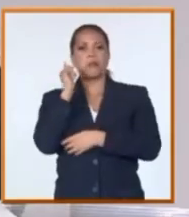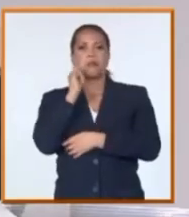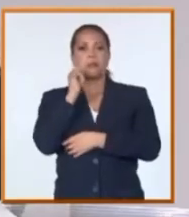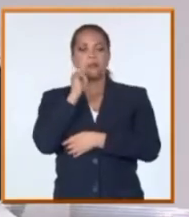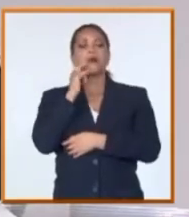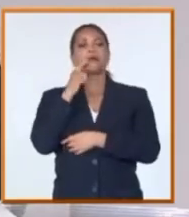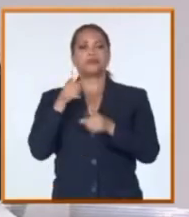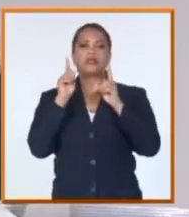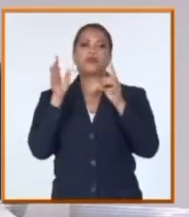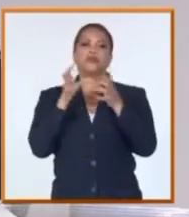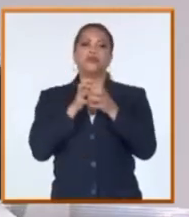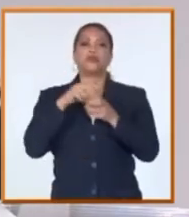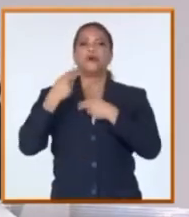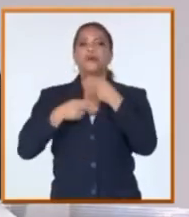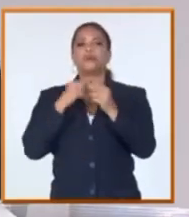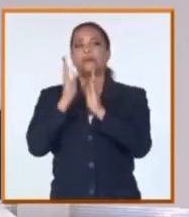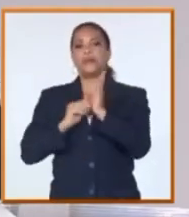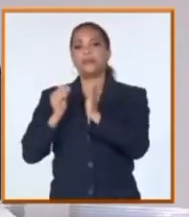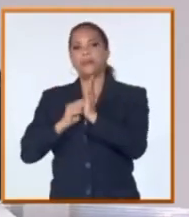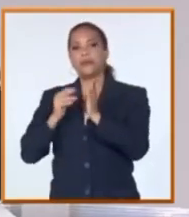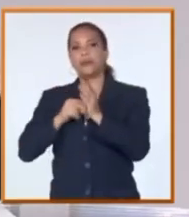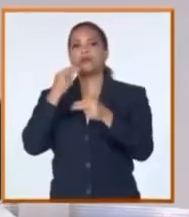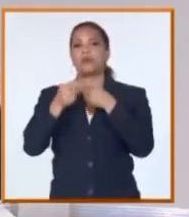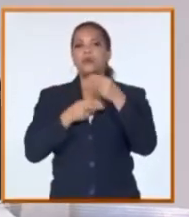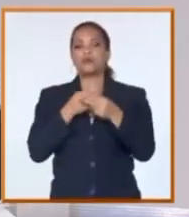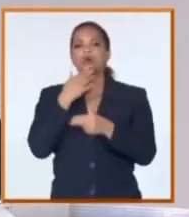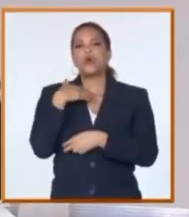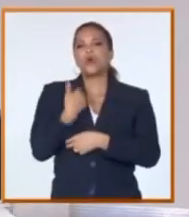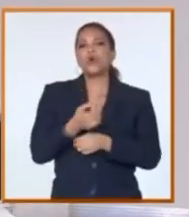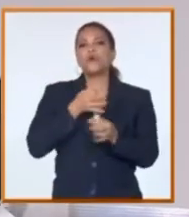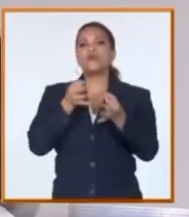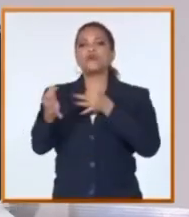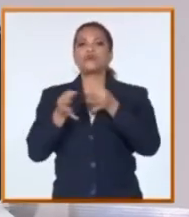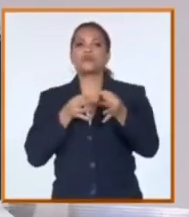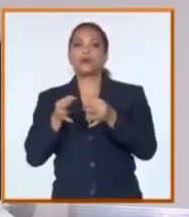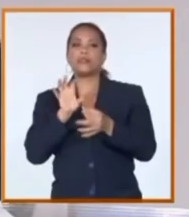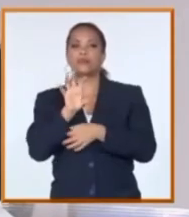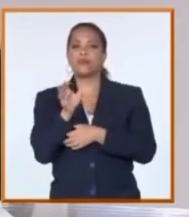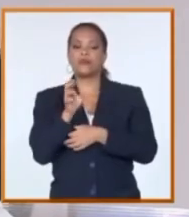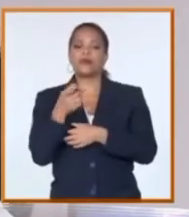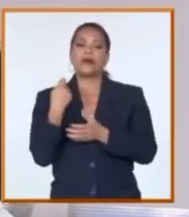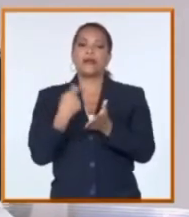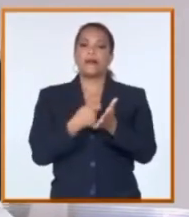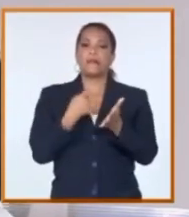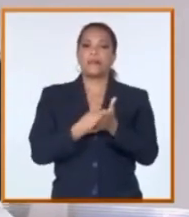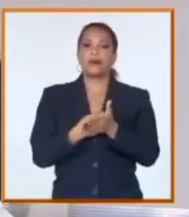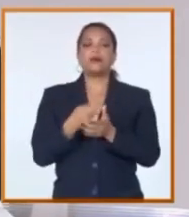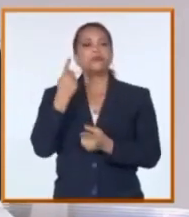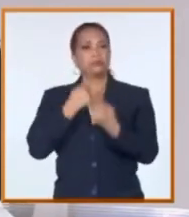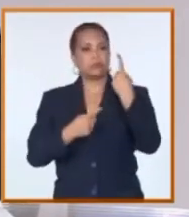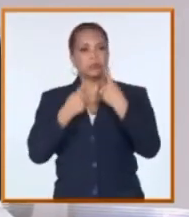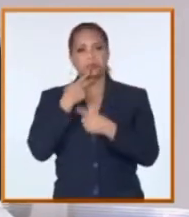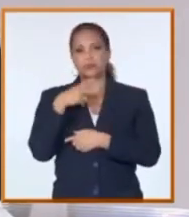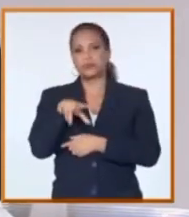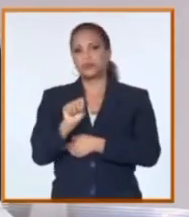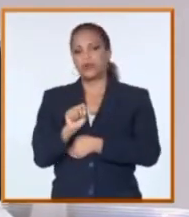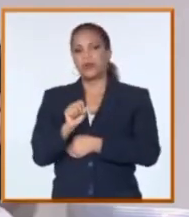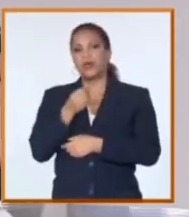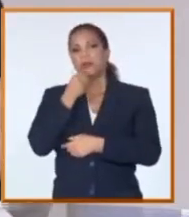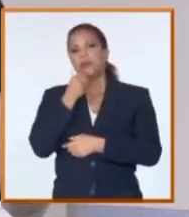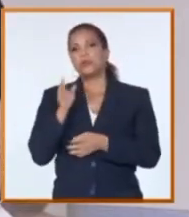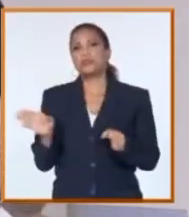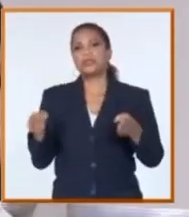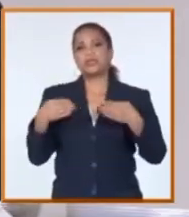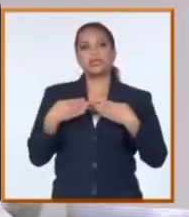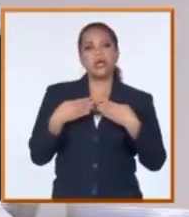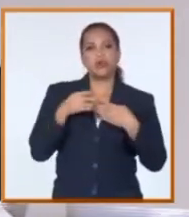vamos a repetir mensualmente de modo que podamos ir viendo cómo va funcionando también estas alternativas que hemos tomado. ¿Podemos decir que esto está cerrado por